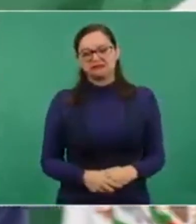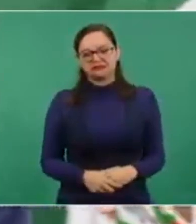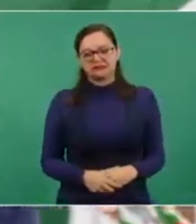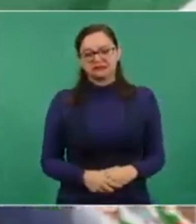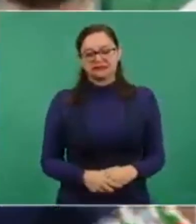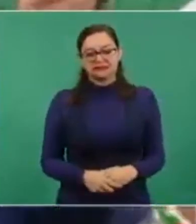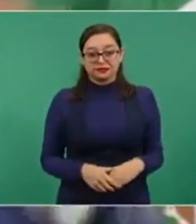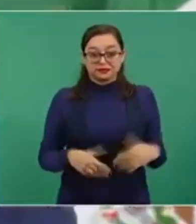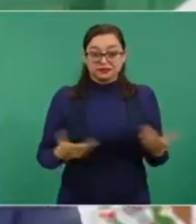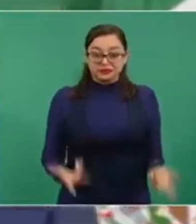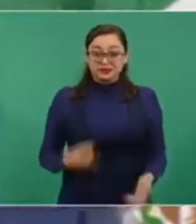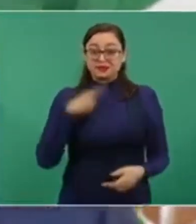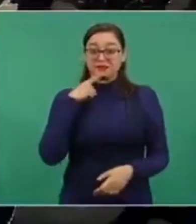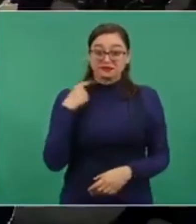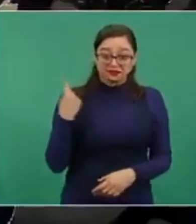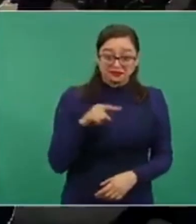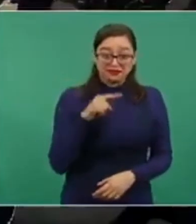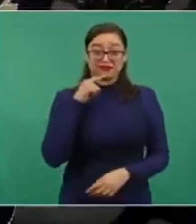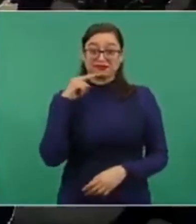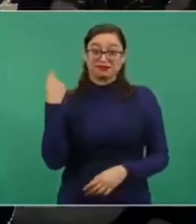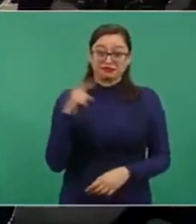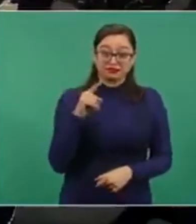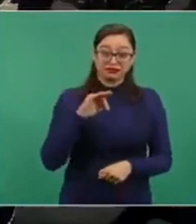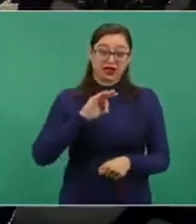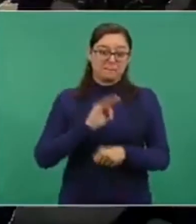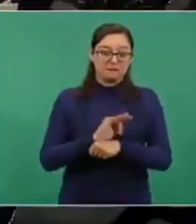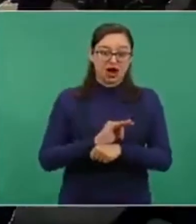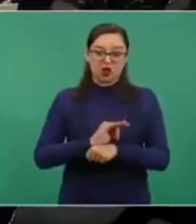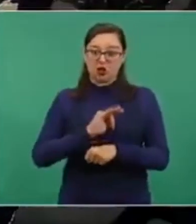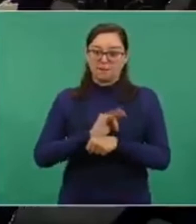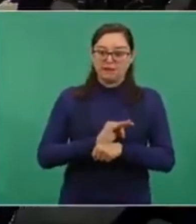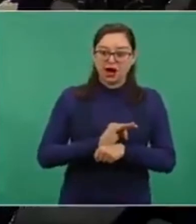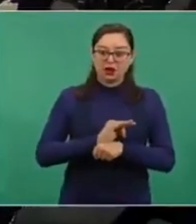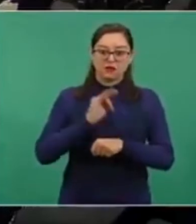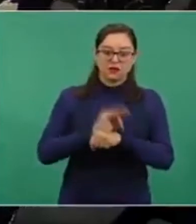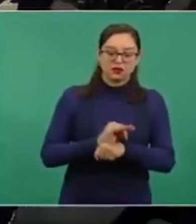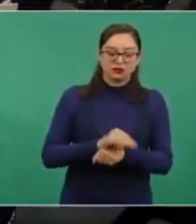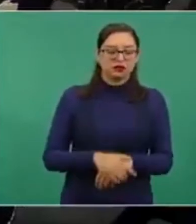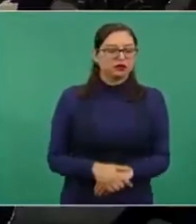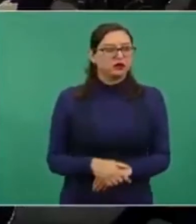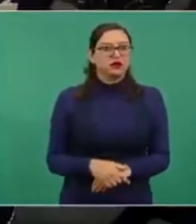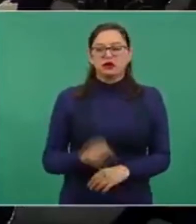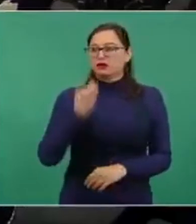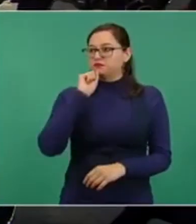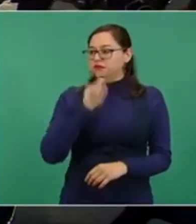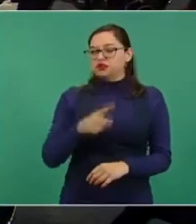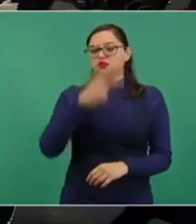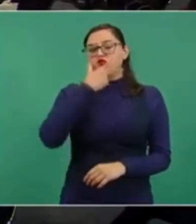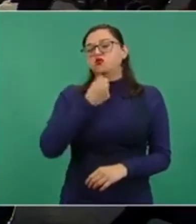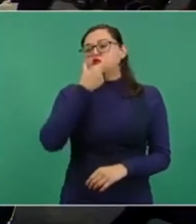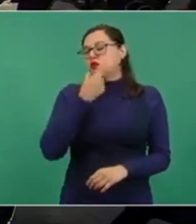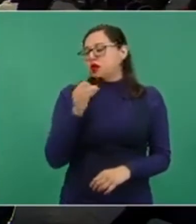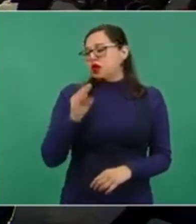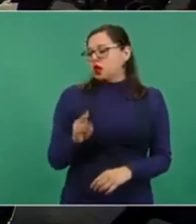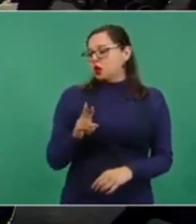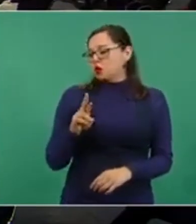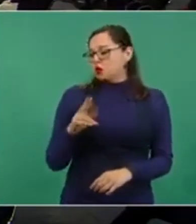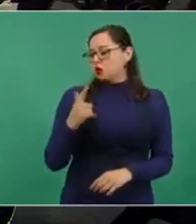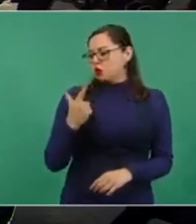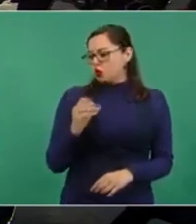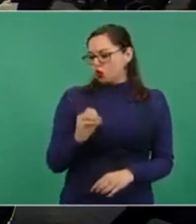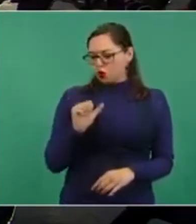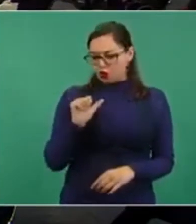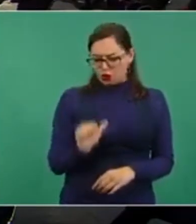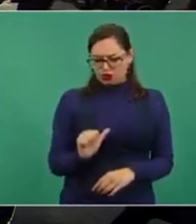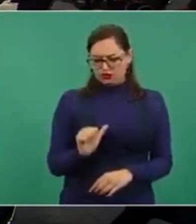y amparos hasta del finado Burgoa, que era una gente